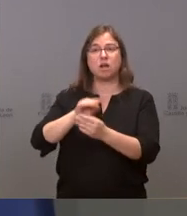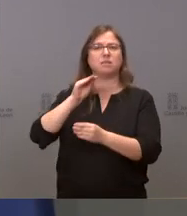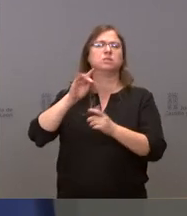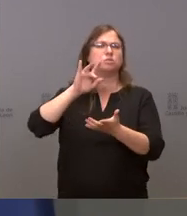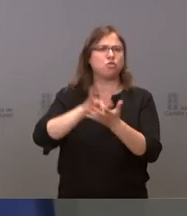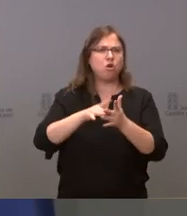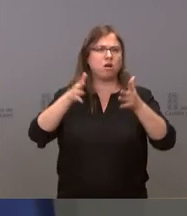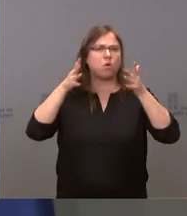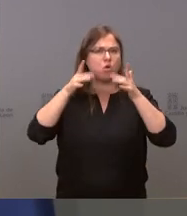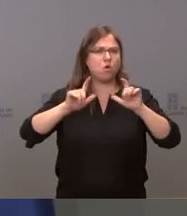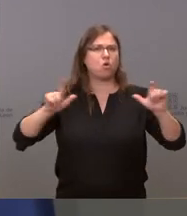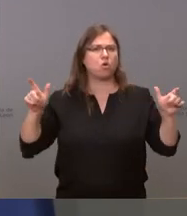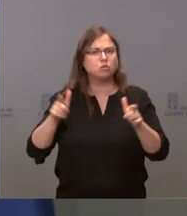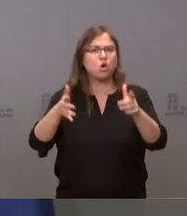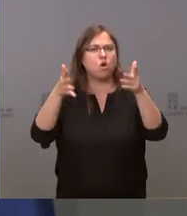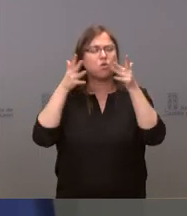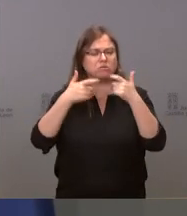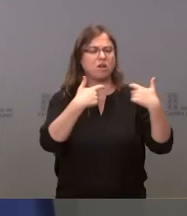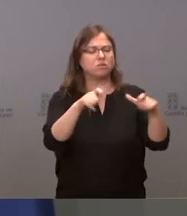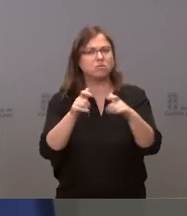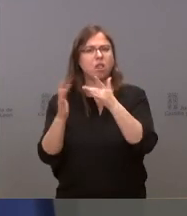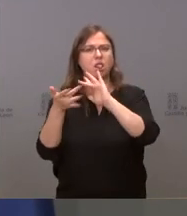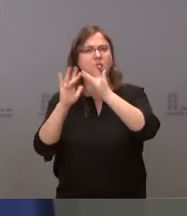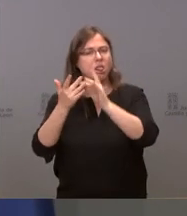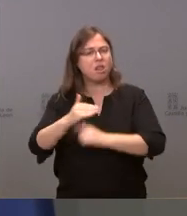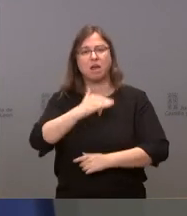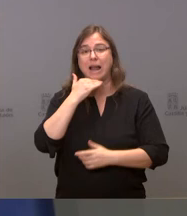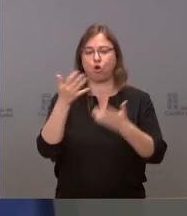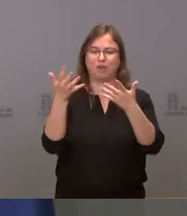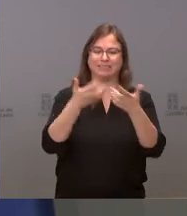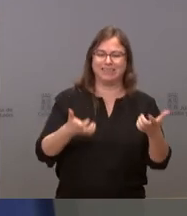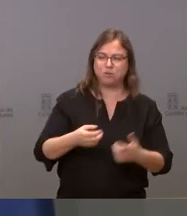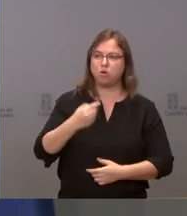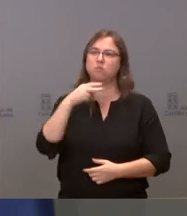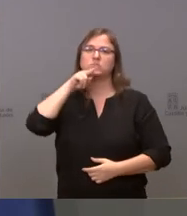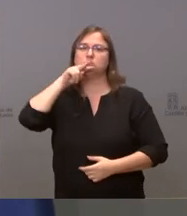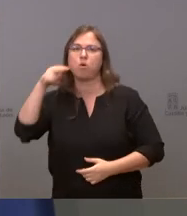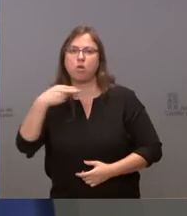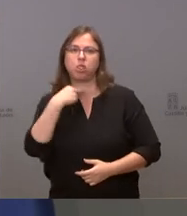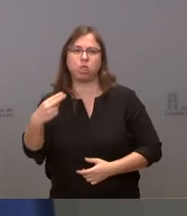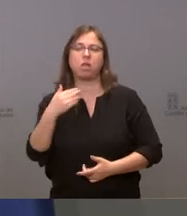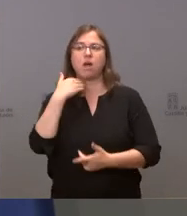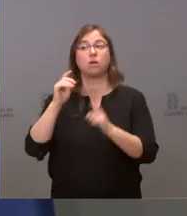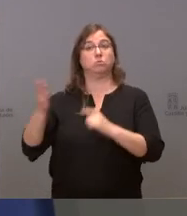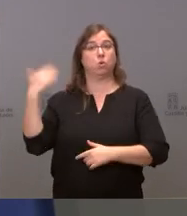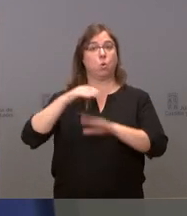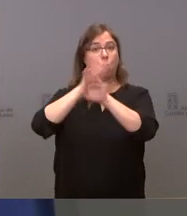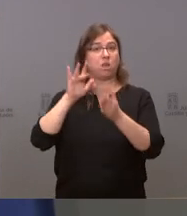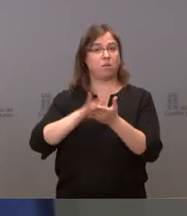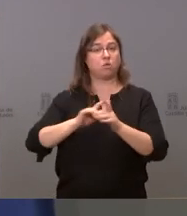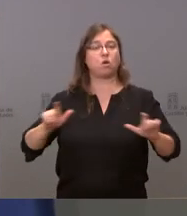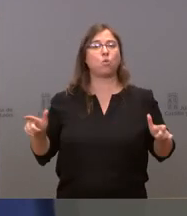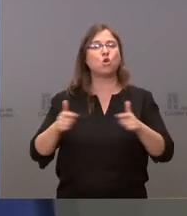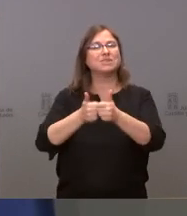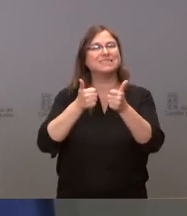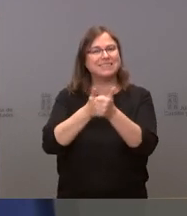sectorial, por escrito, por oral, la última vez que estuve yo reunido con el secretario de Estado para